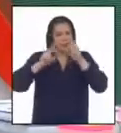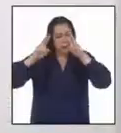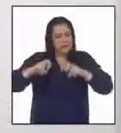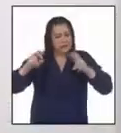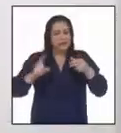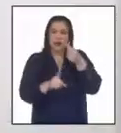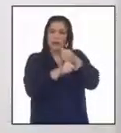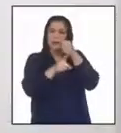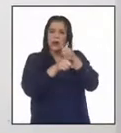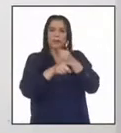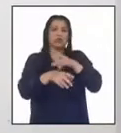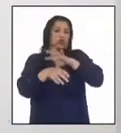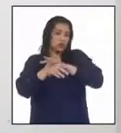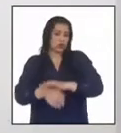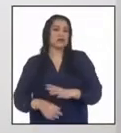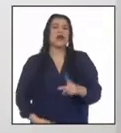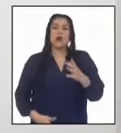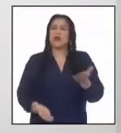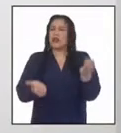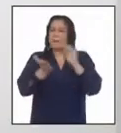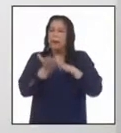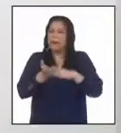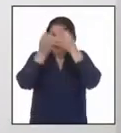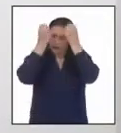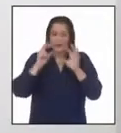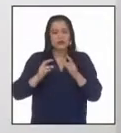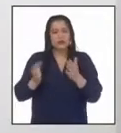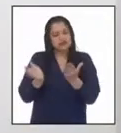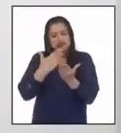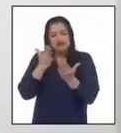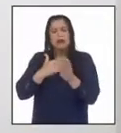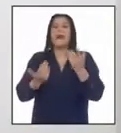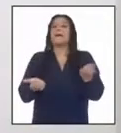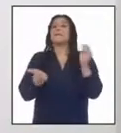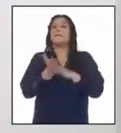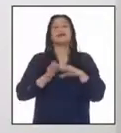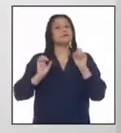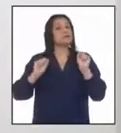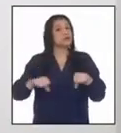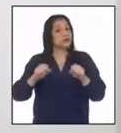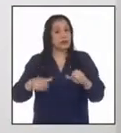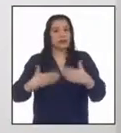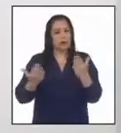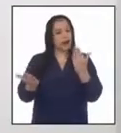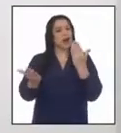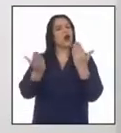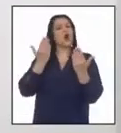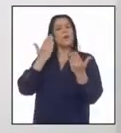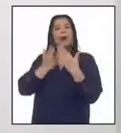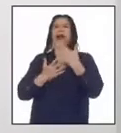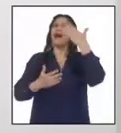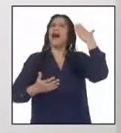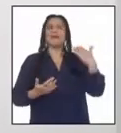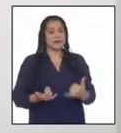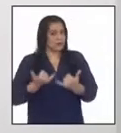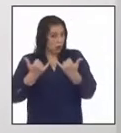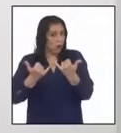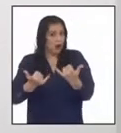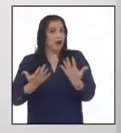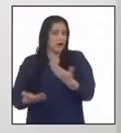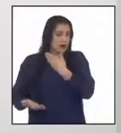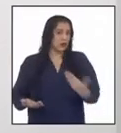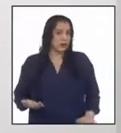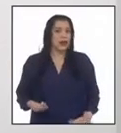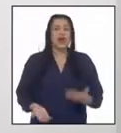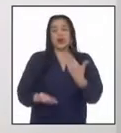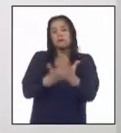y médicos. Cuantas más fuentes revisen, más posibilidades tendrán de contrastar las posturas de los autores o